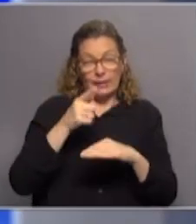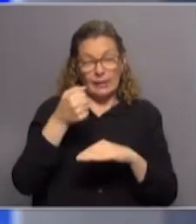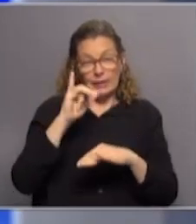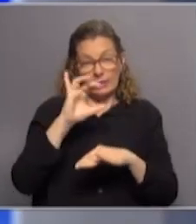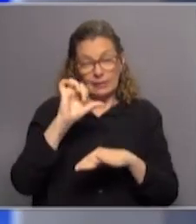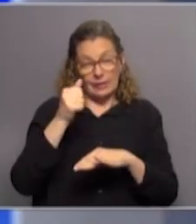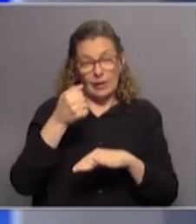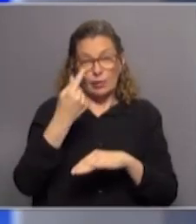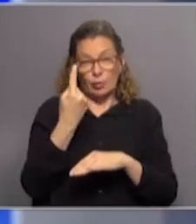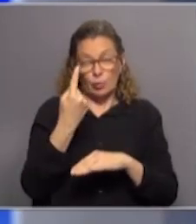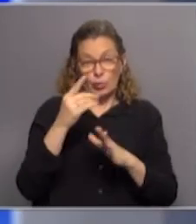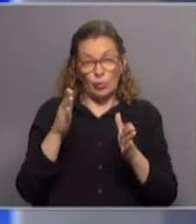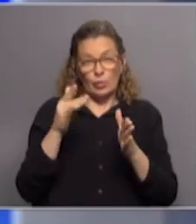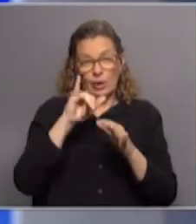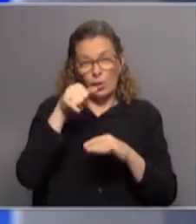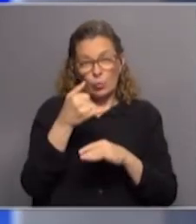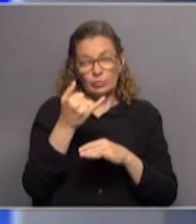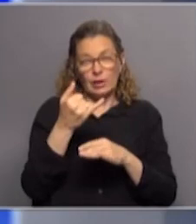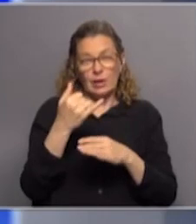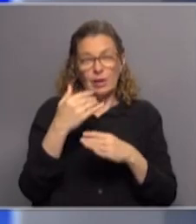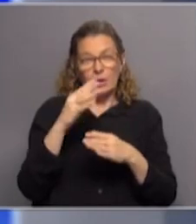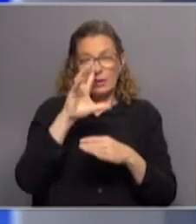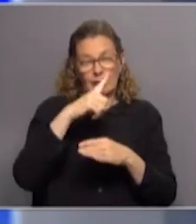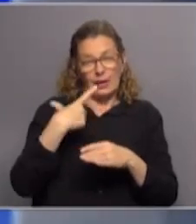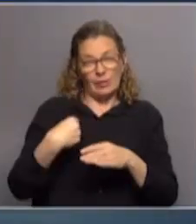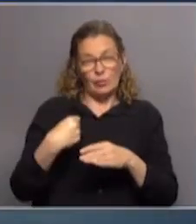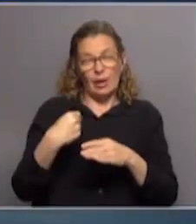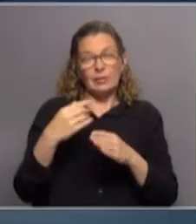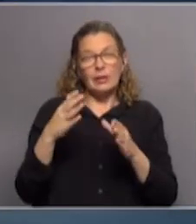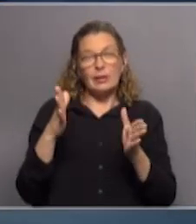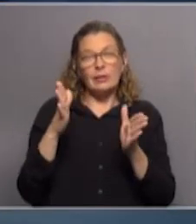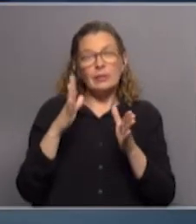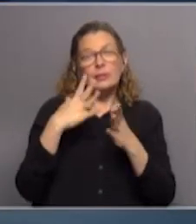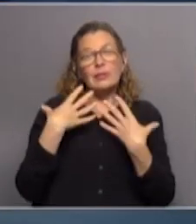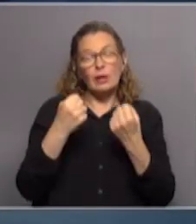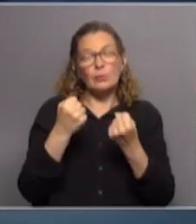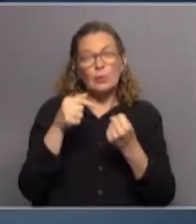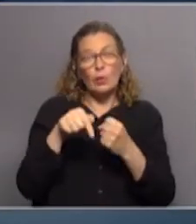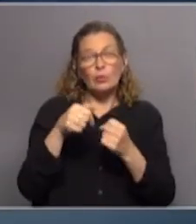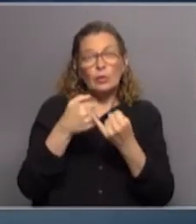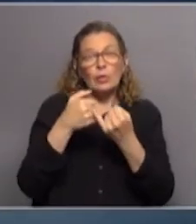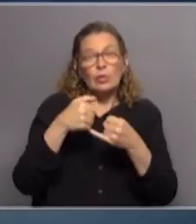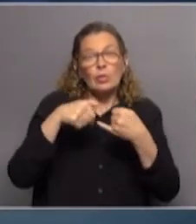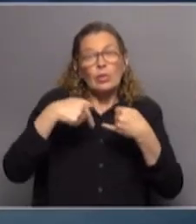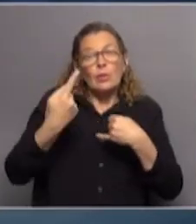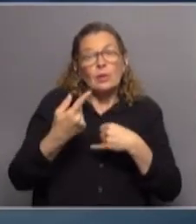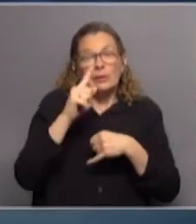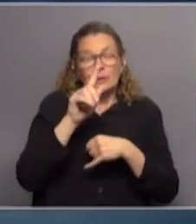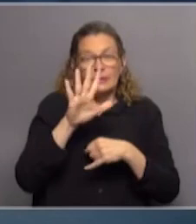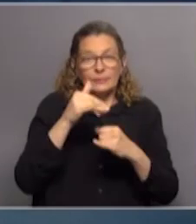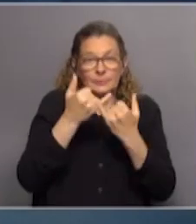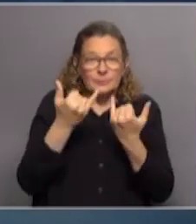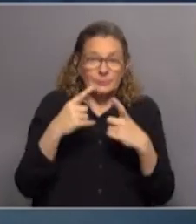y uno nada menos que de la Junta Nacional de Salud. ¿Cómo podés resumir lo que pasó hoy? Bueno, hoy después de 15 días de